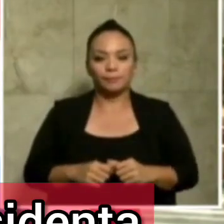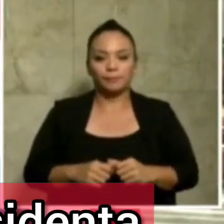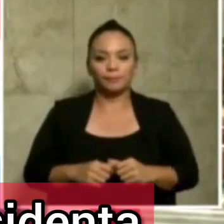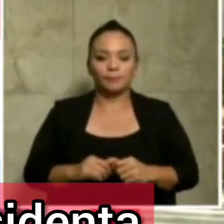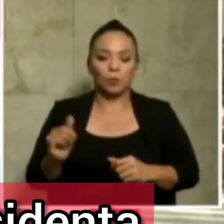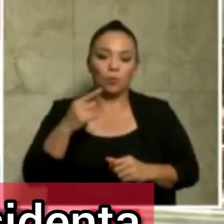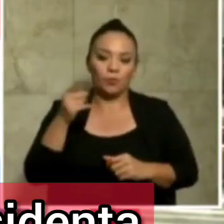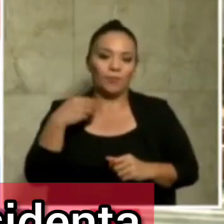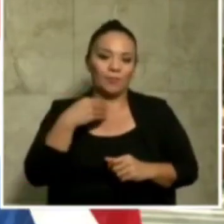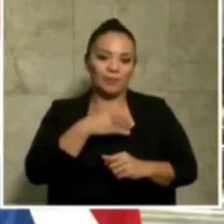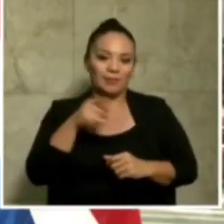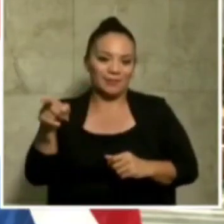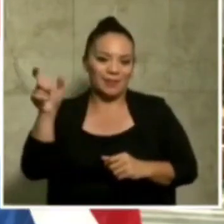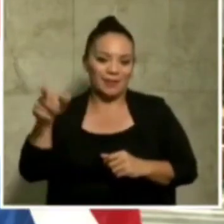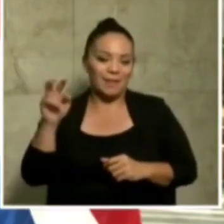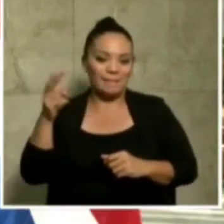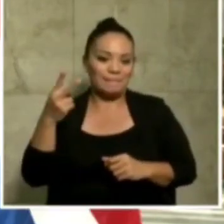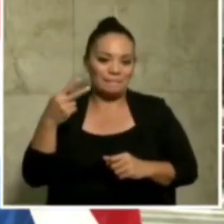ministra y vicepresidenta,